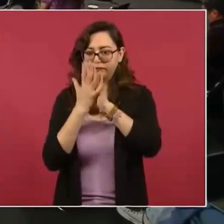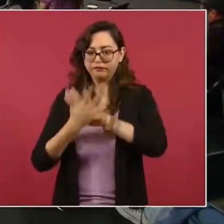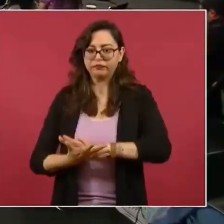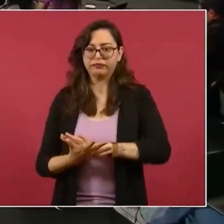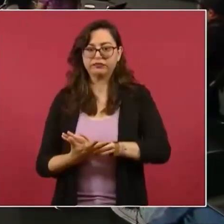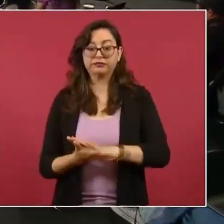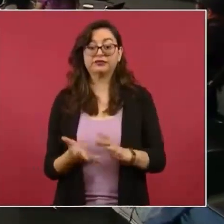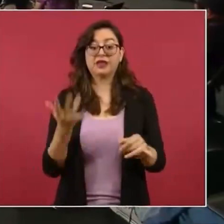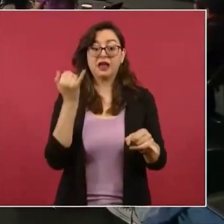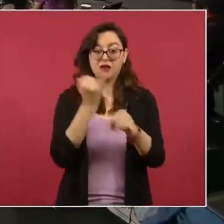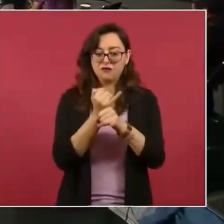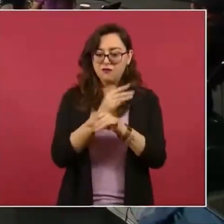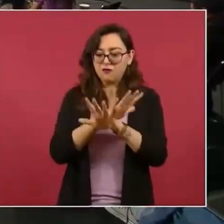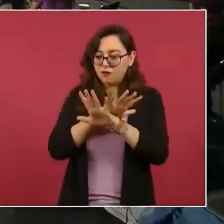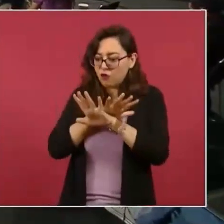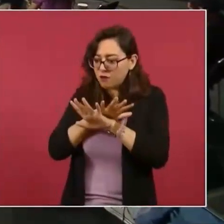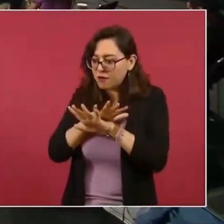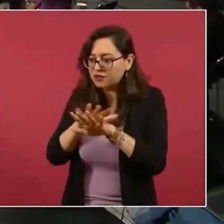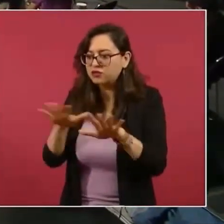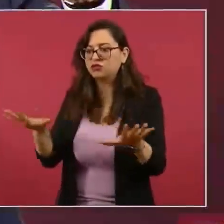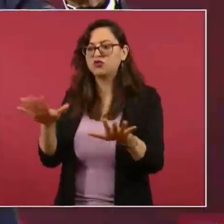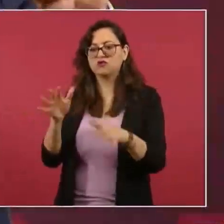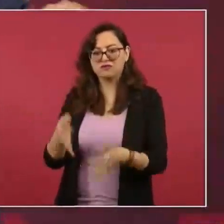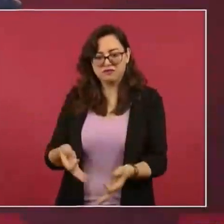en el centro